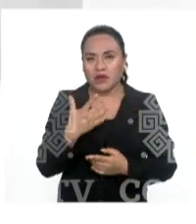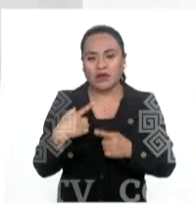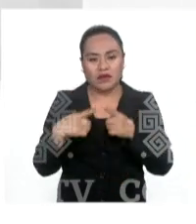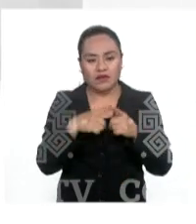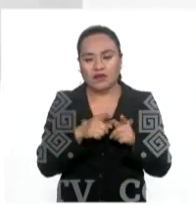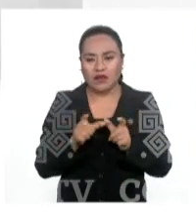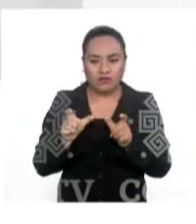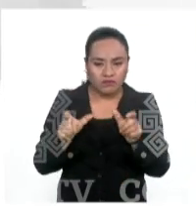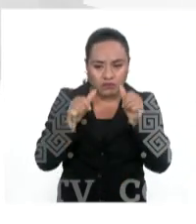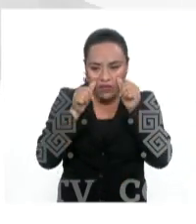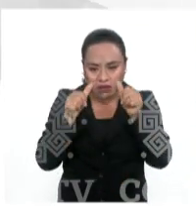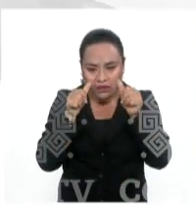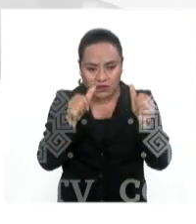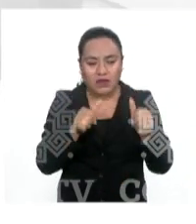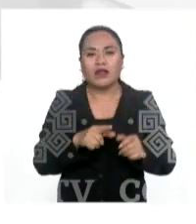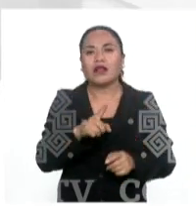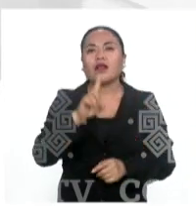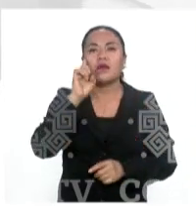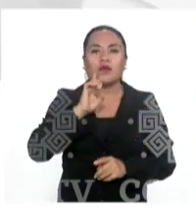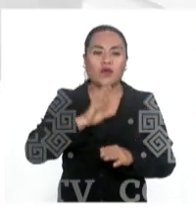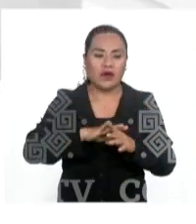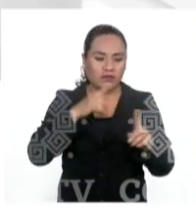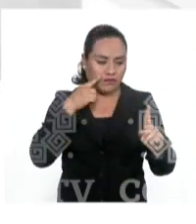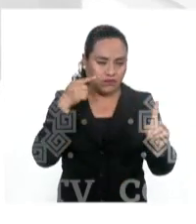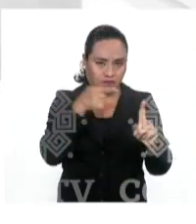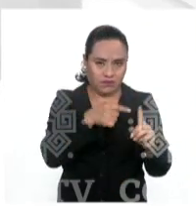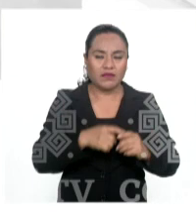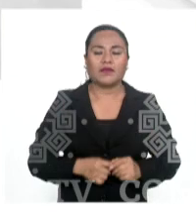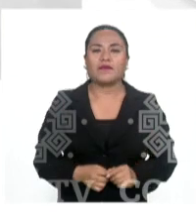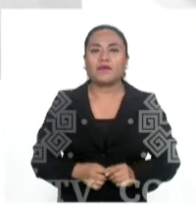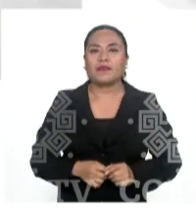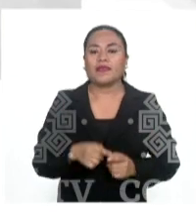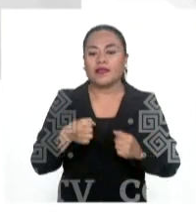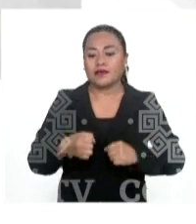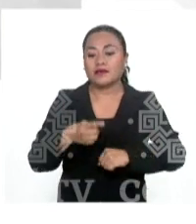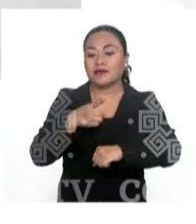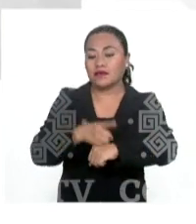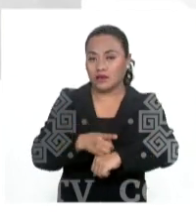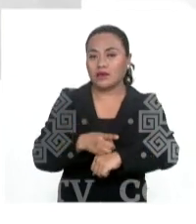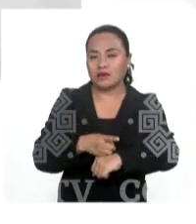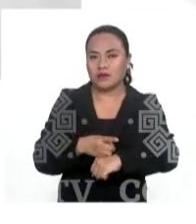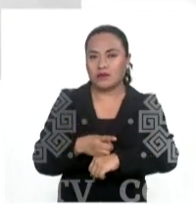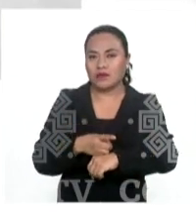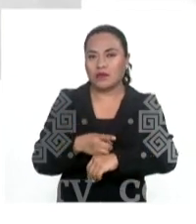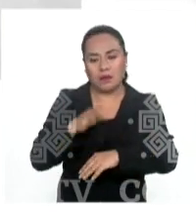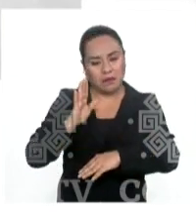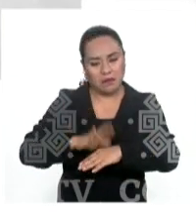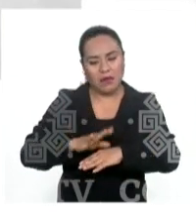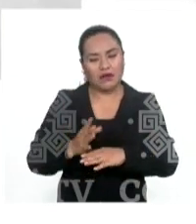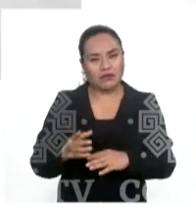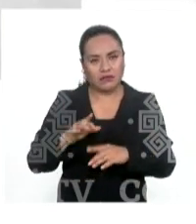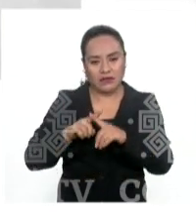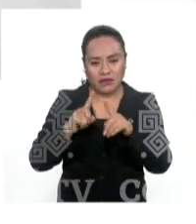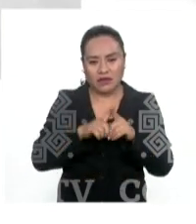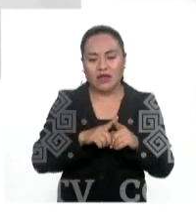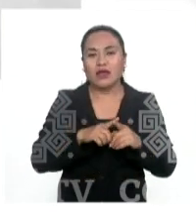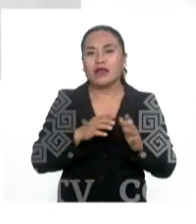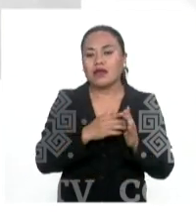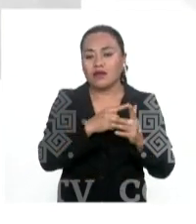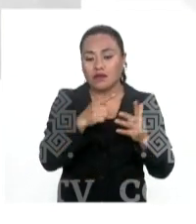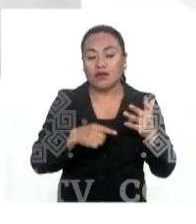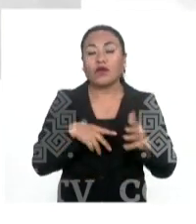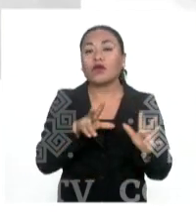cautelares y la unidad de género. En acciones y logros en materia de seguridad se han implementado operativos hasta esta fecha,